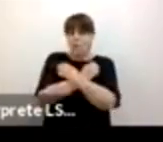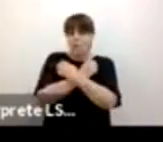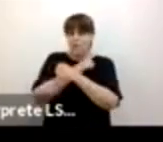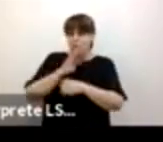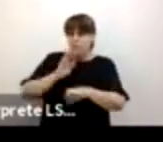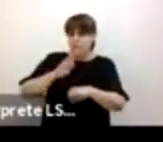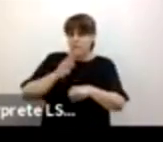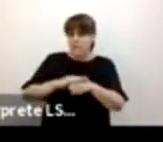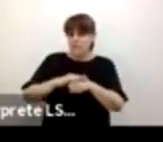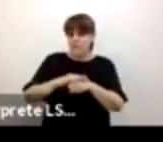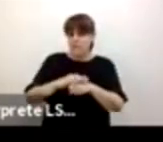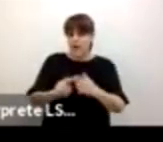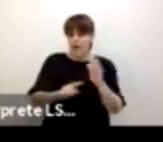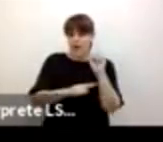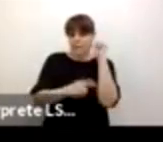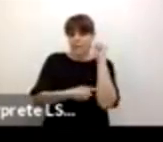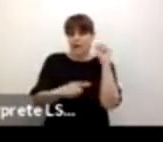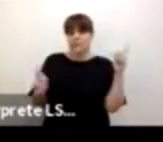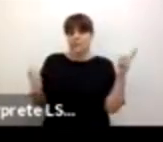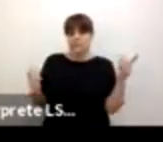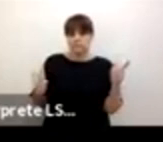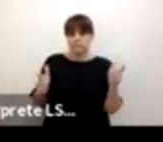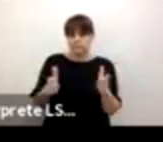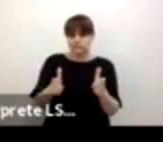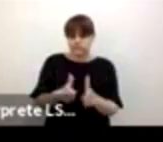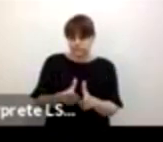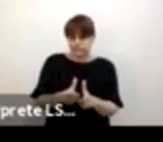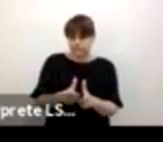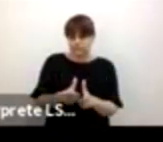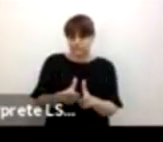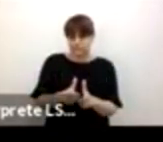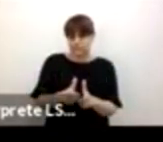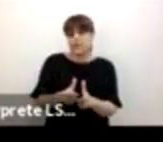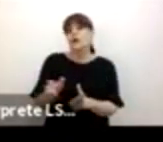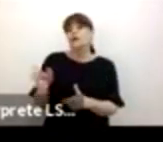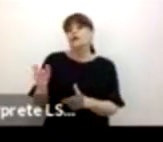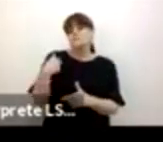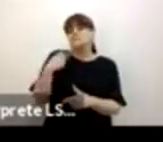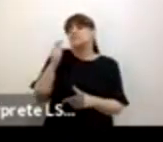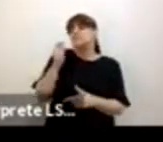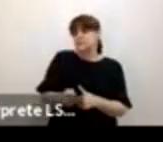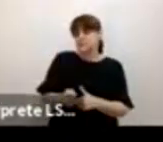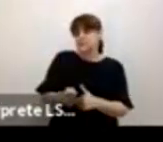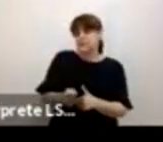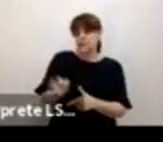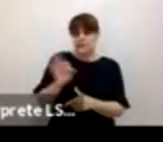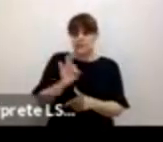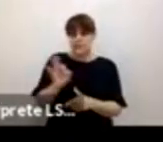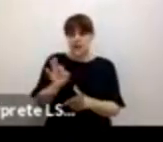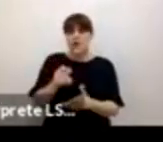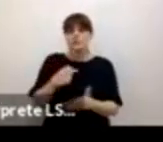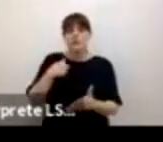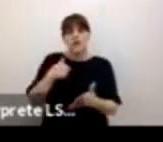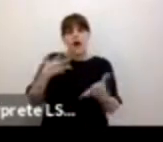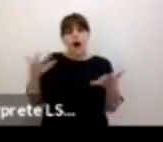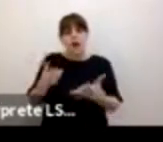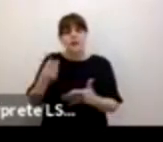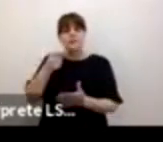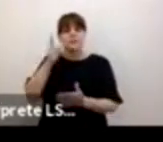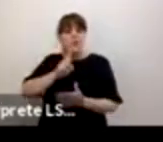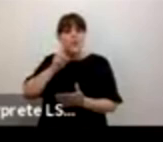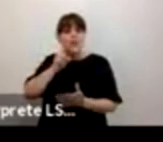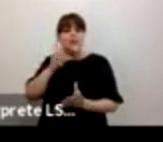adolescentes hay lo que quiere decir que si podemos alargar el tiempo de estudio y